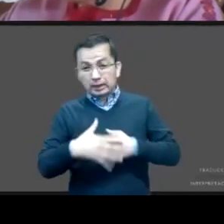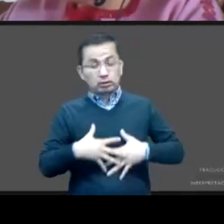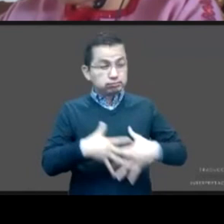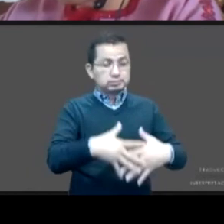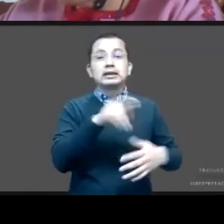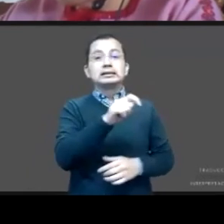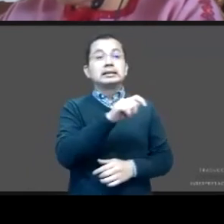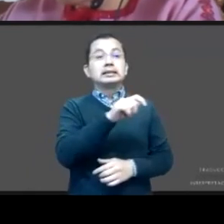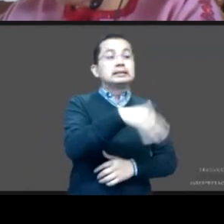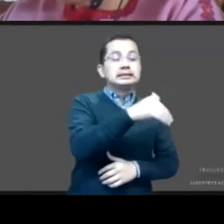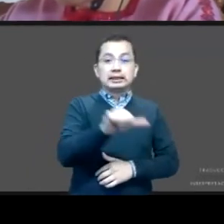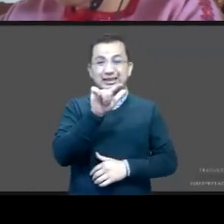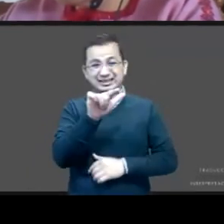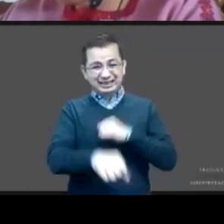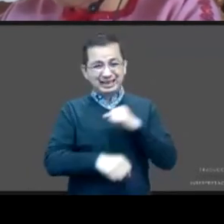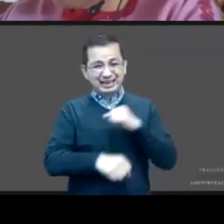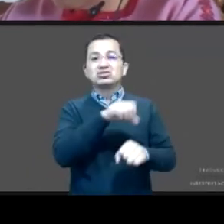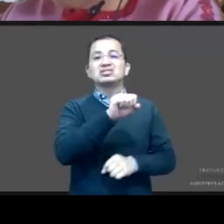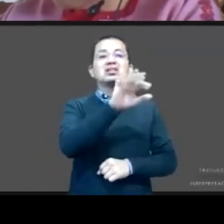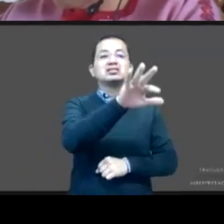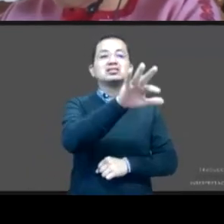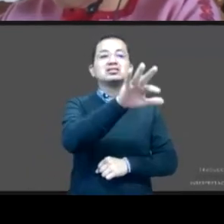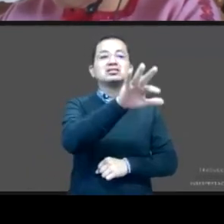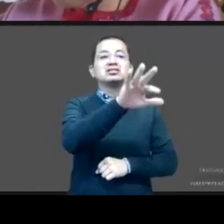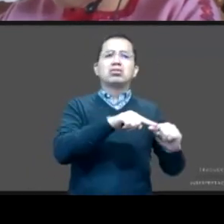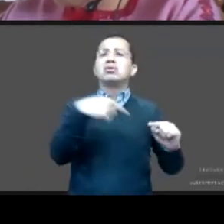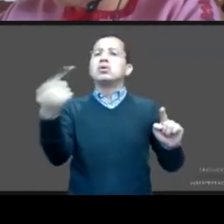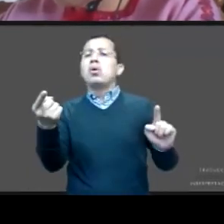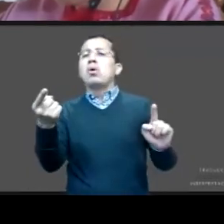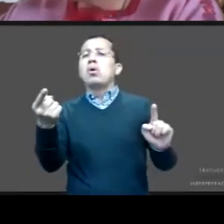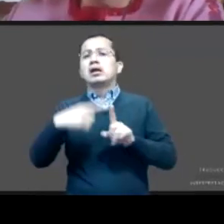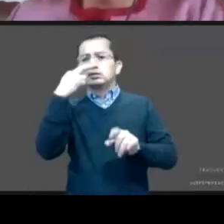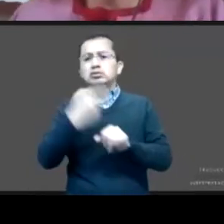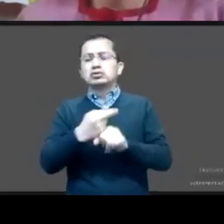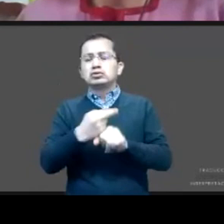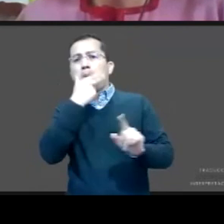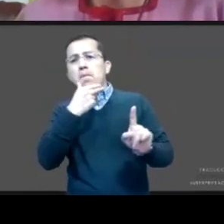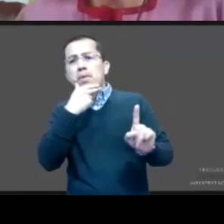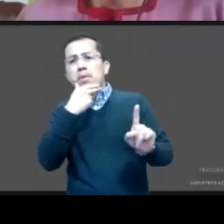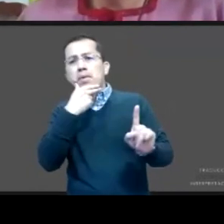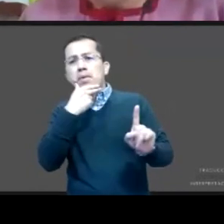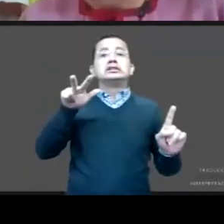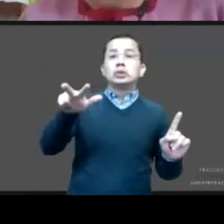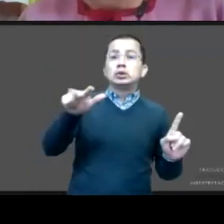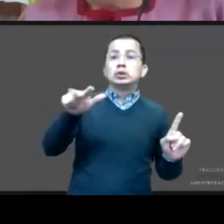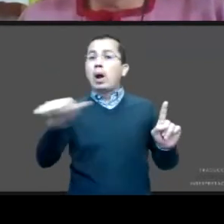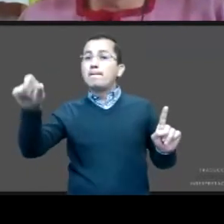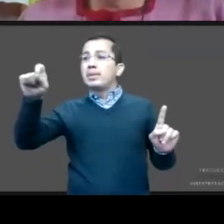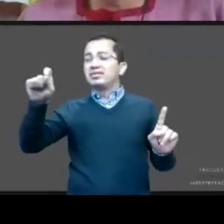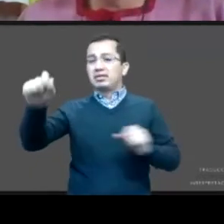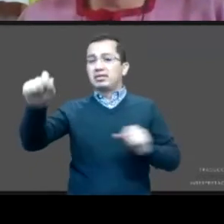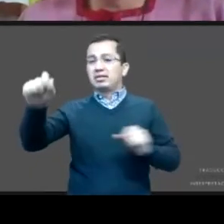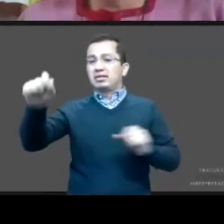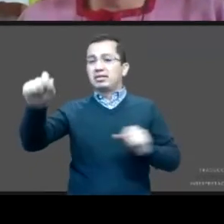17 años, el progenitor tenía entre 18 y 20 años. O sea, una marcada diferencia realmente entre